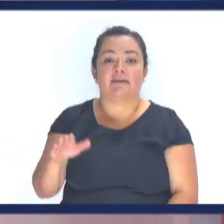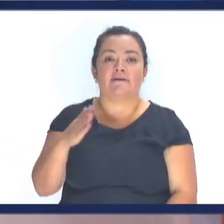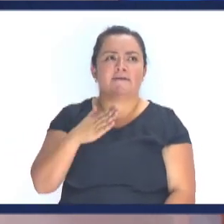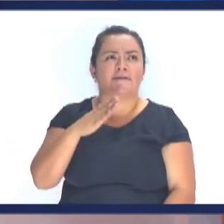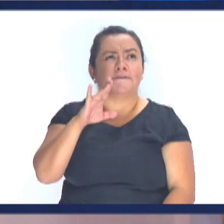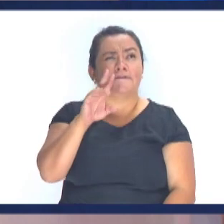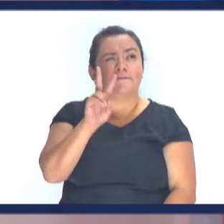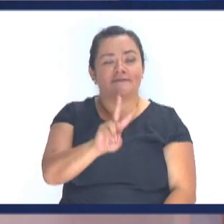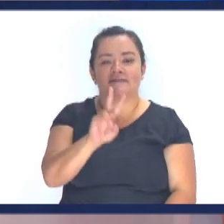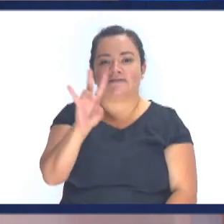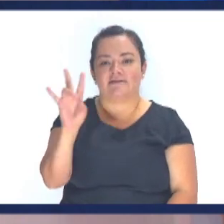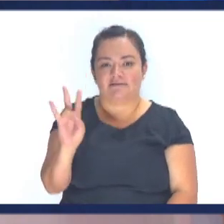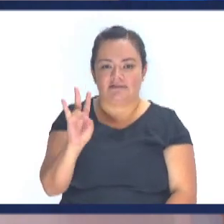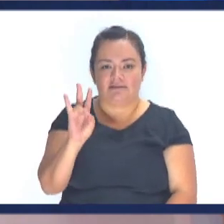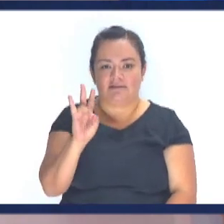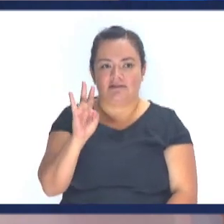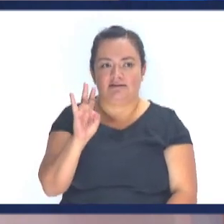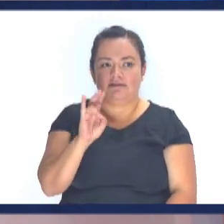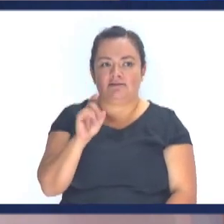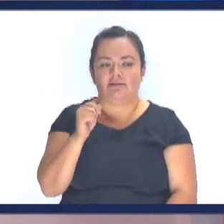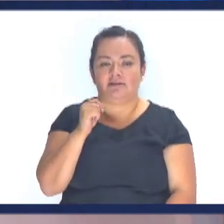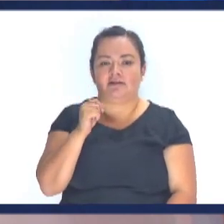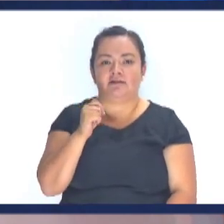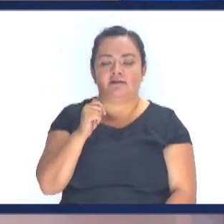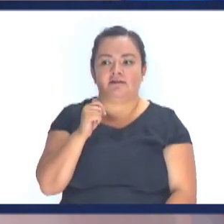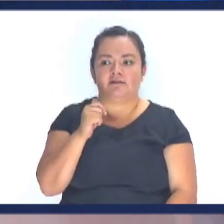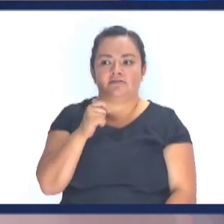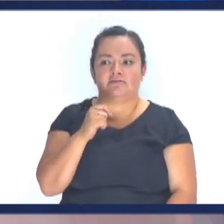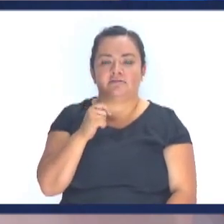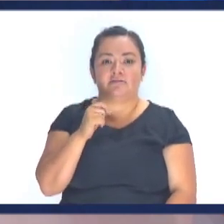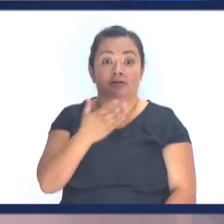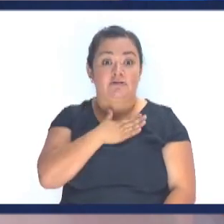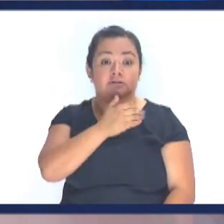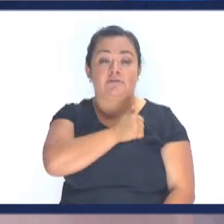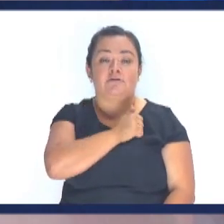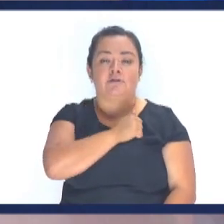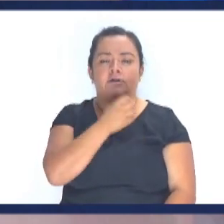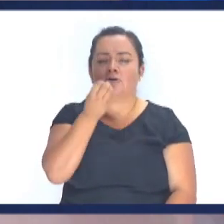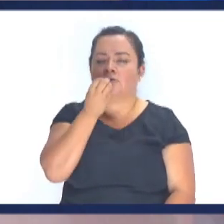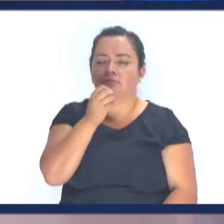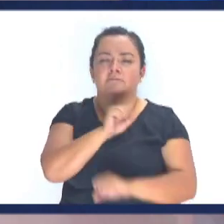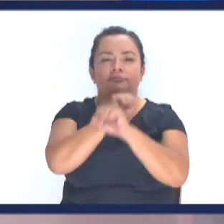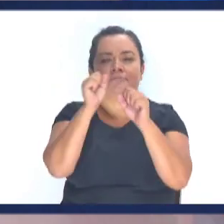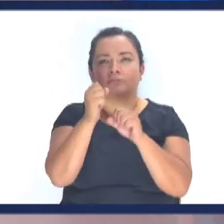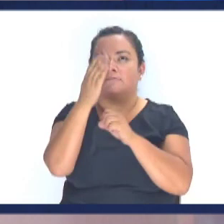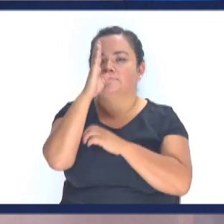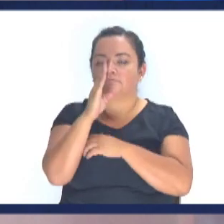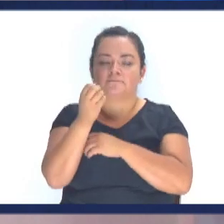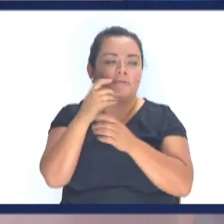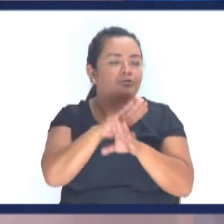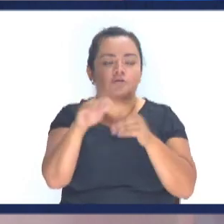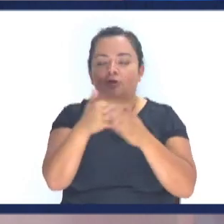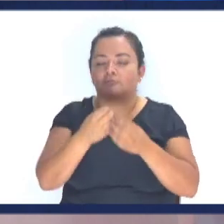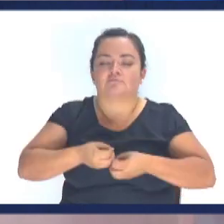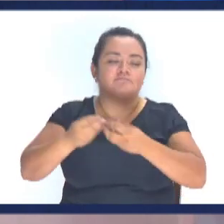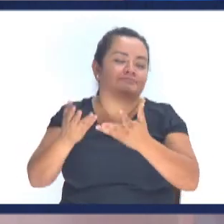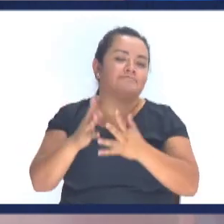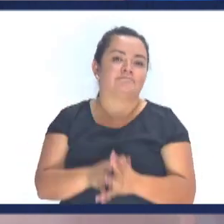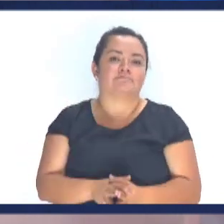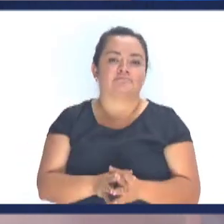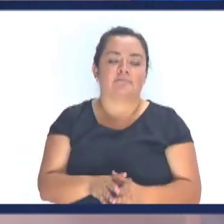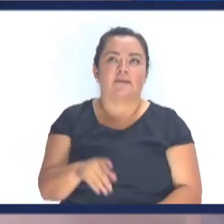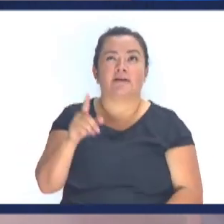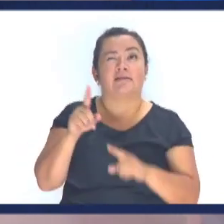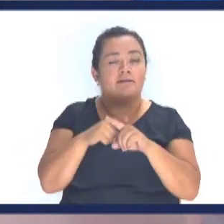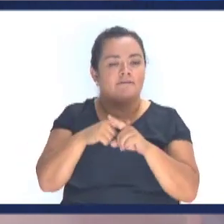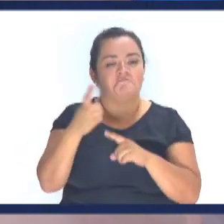ahí los 27 Nos han quedado Después de estas fiestas patrias Que tenemos acá A nuestro cargo De comer, desayuno Almuerzo, cena, colegio Todo lo que ahí tienen que